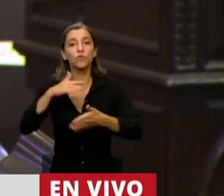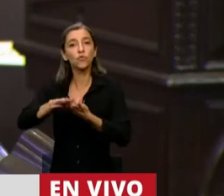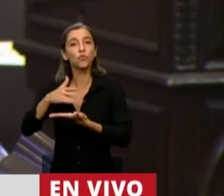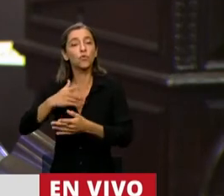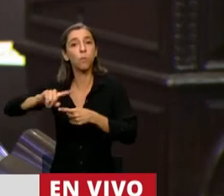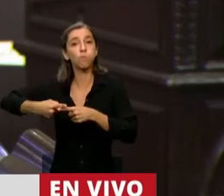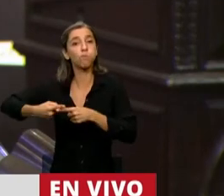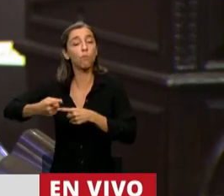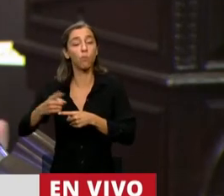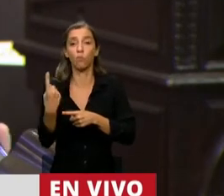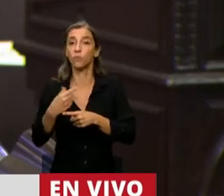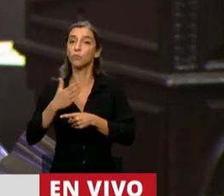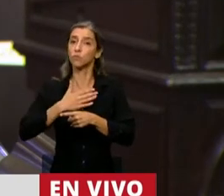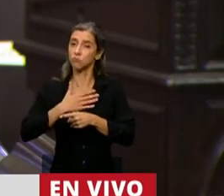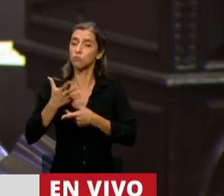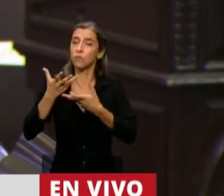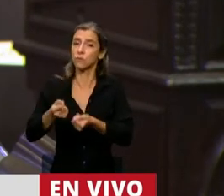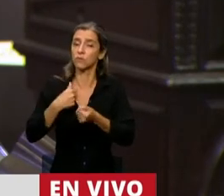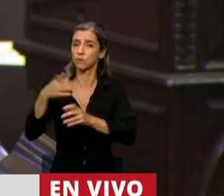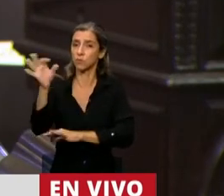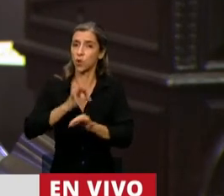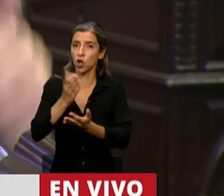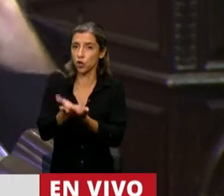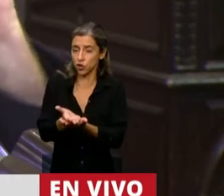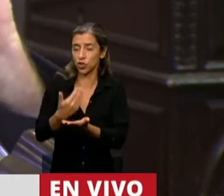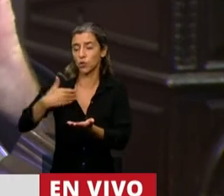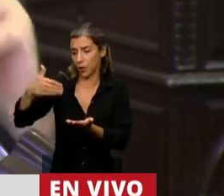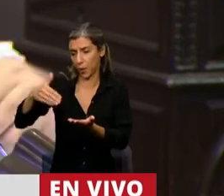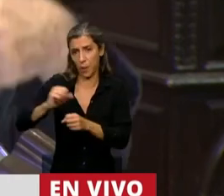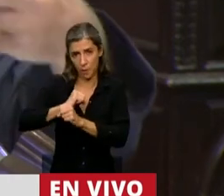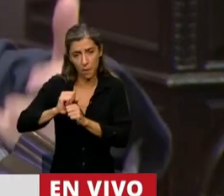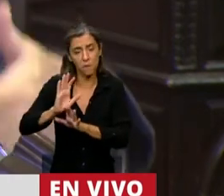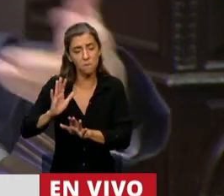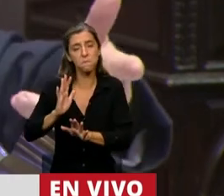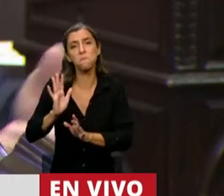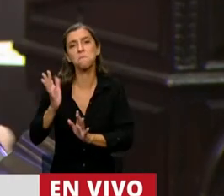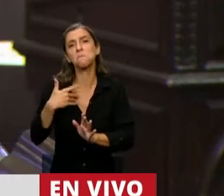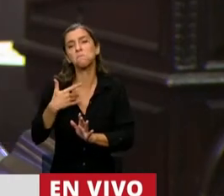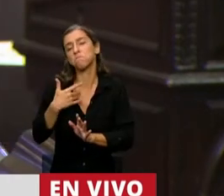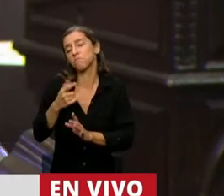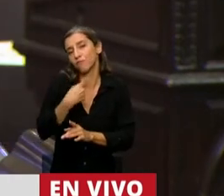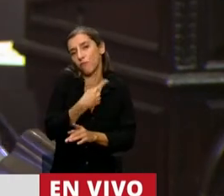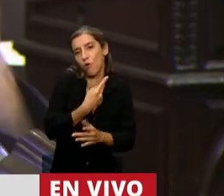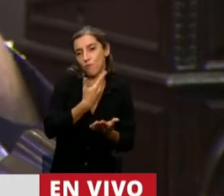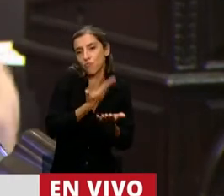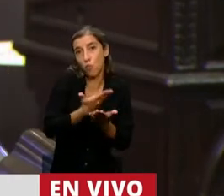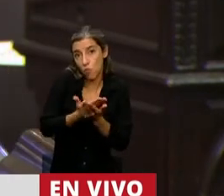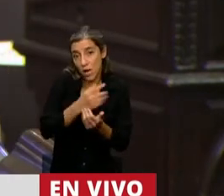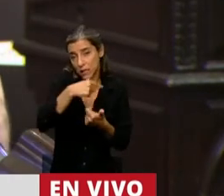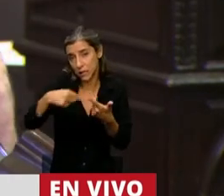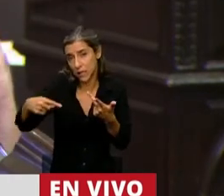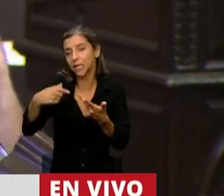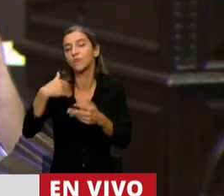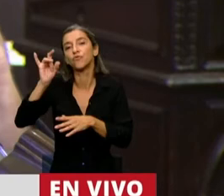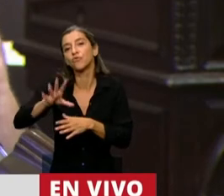apoyamos a este proyecto para que se sancione aún sin esas proposiciones que hacemos nosotros de que no sea